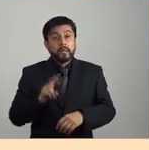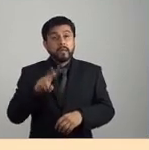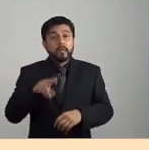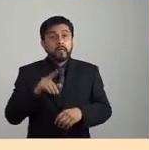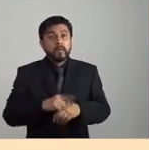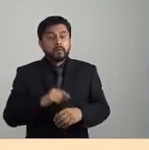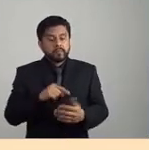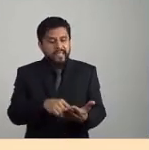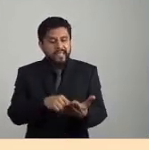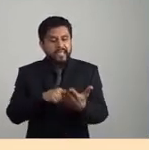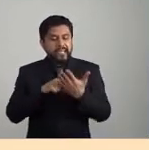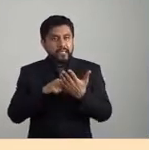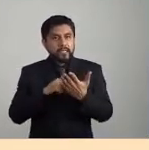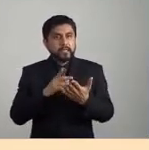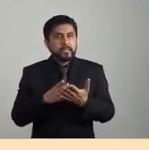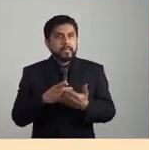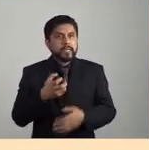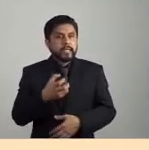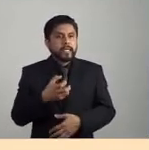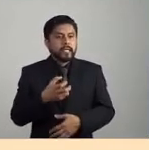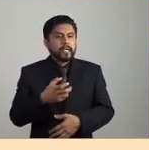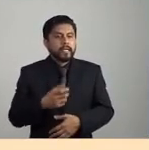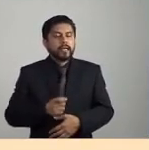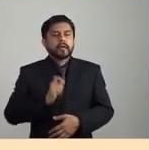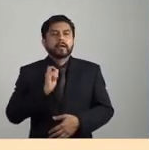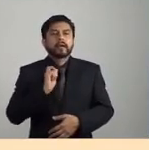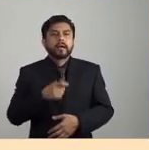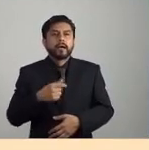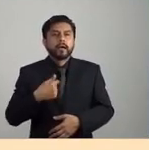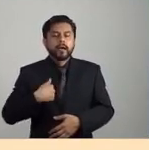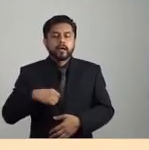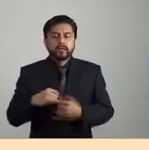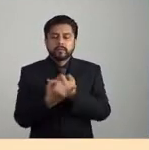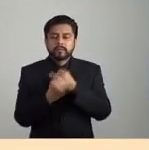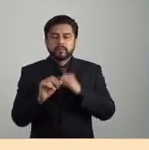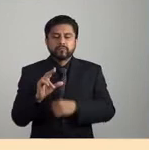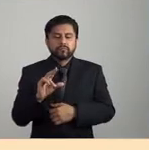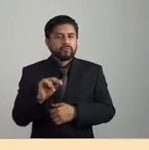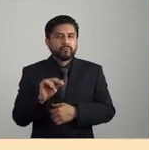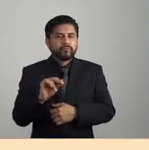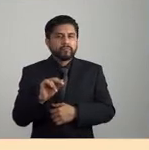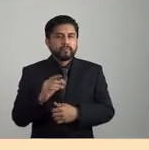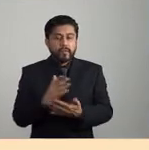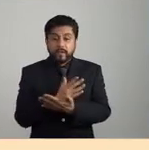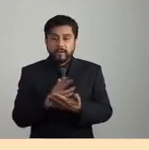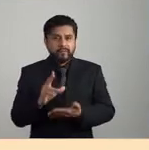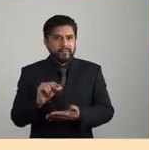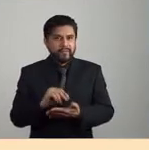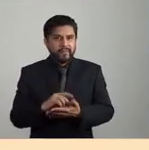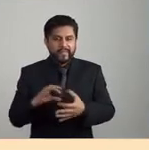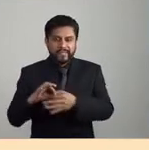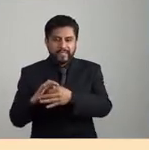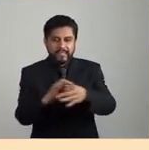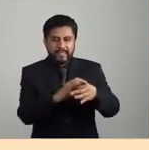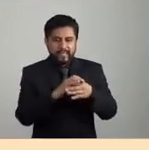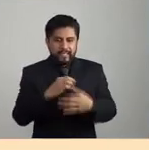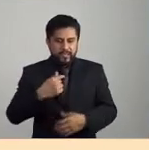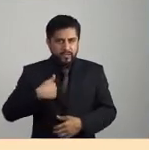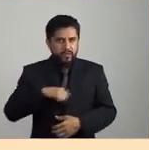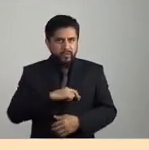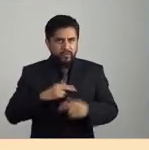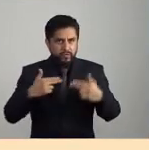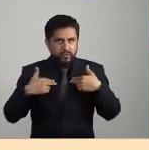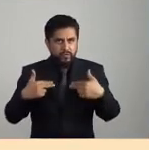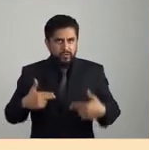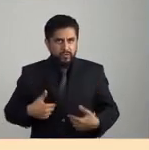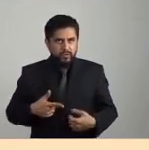con reconocer nuestra condición de interdependencia, saber que somos una especie que afecta, pero que también somos